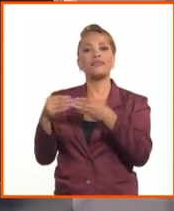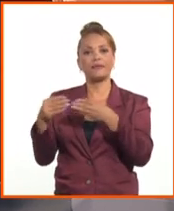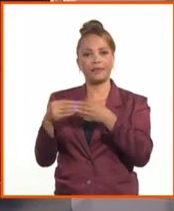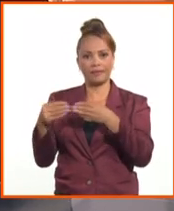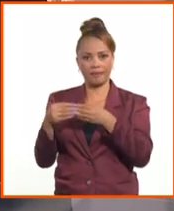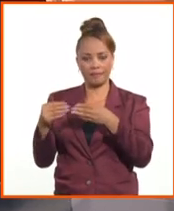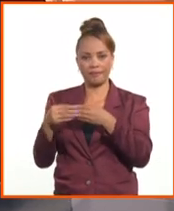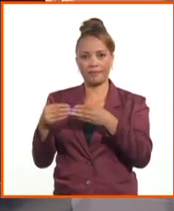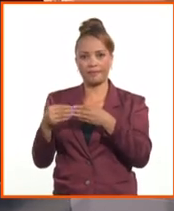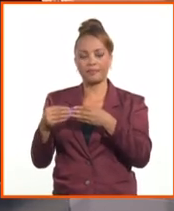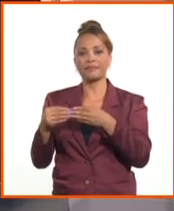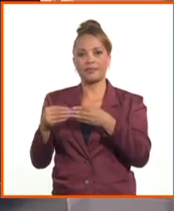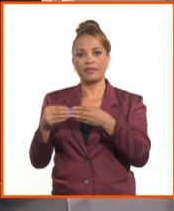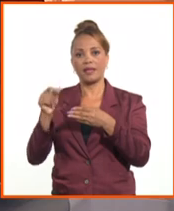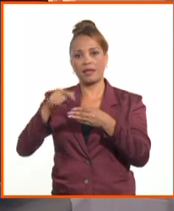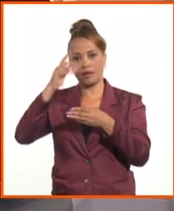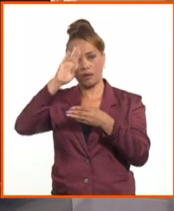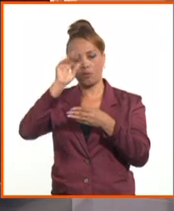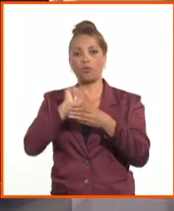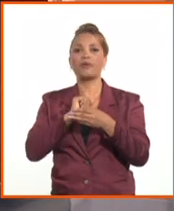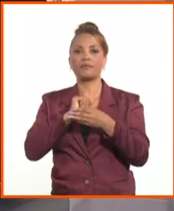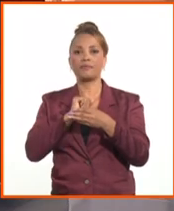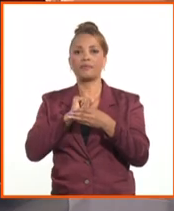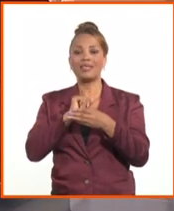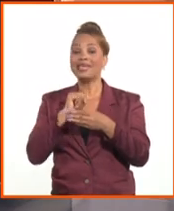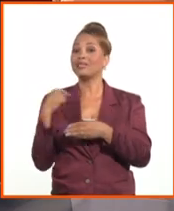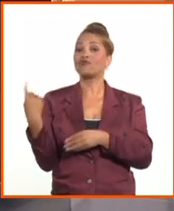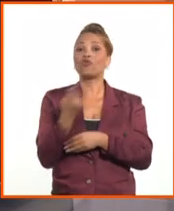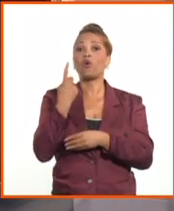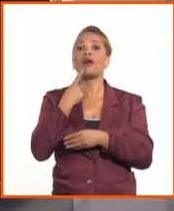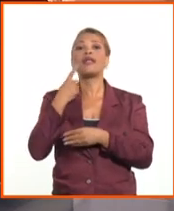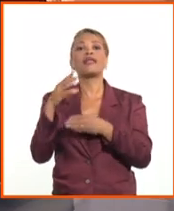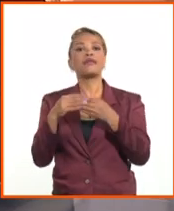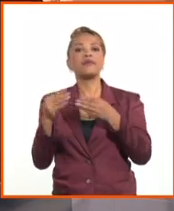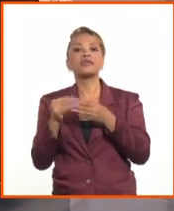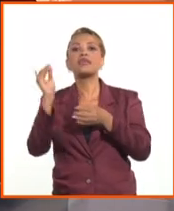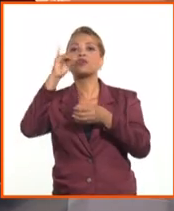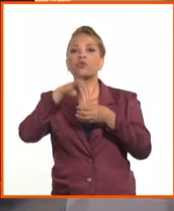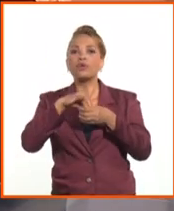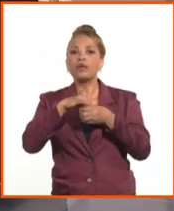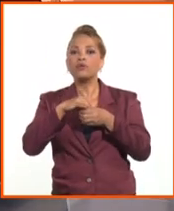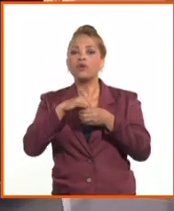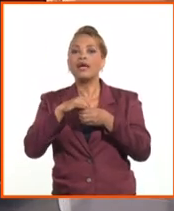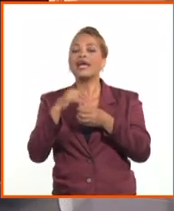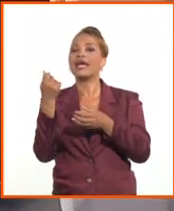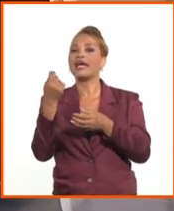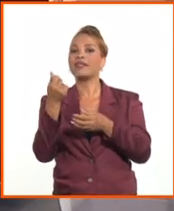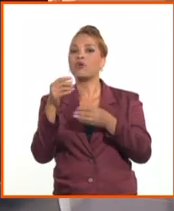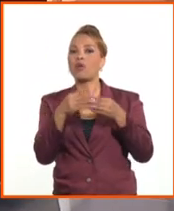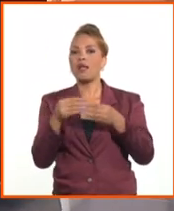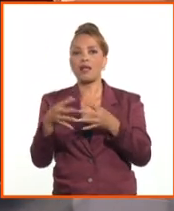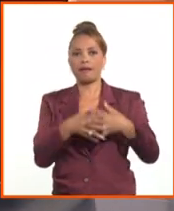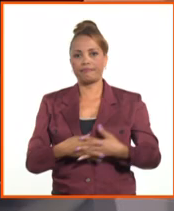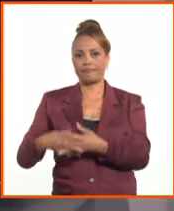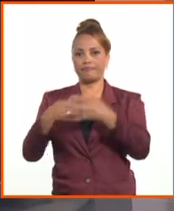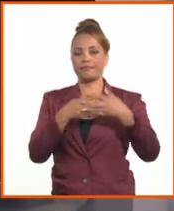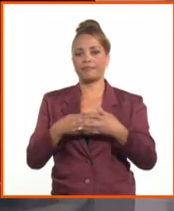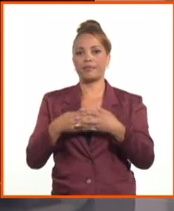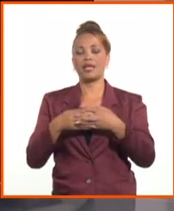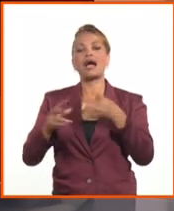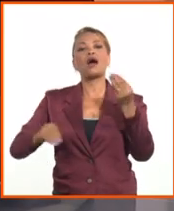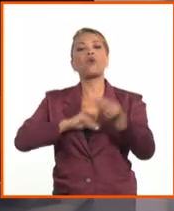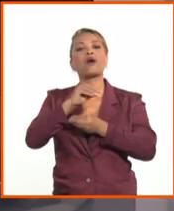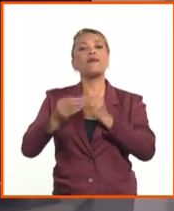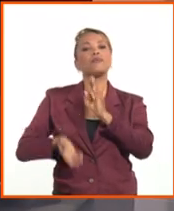la compra de divisas, de todas las divisas, incluyendo el dólar en efectivo, a un tipo de cambio superior